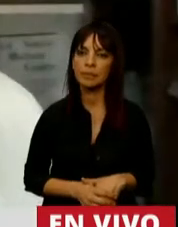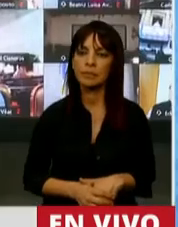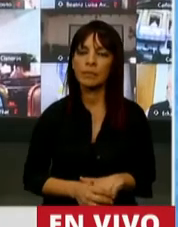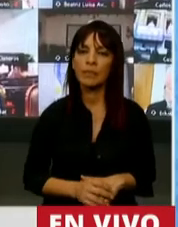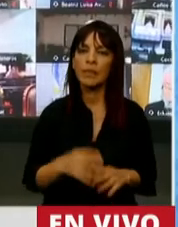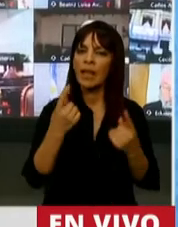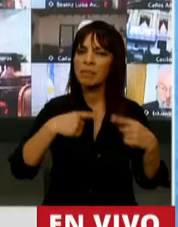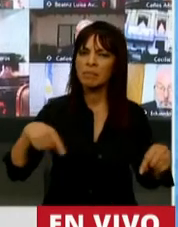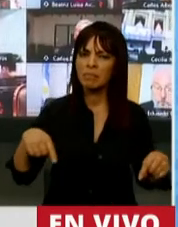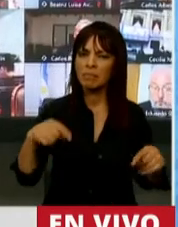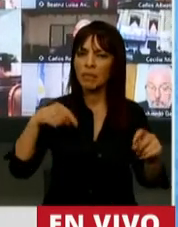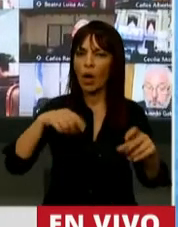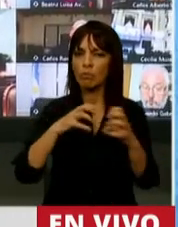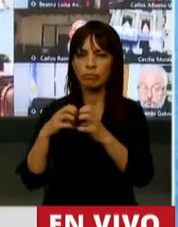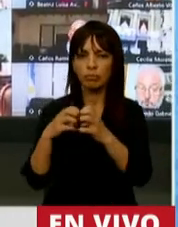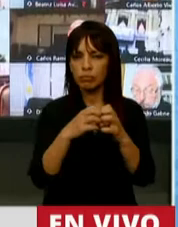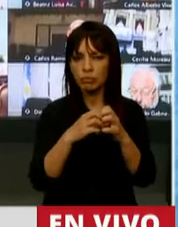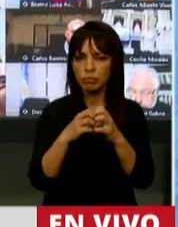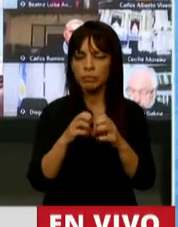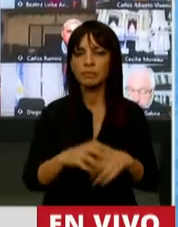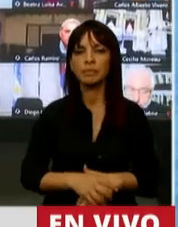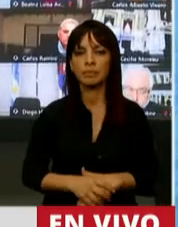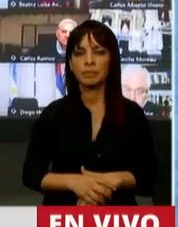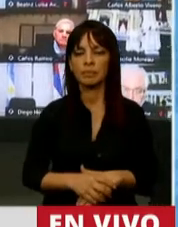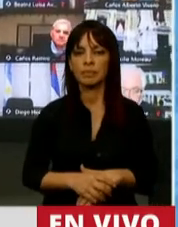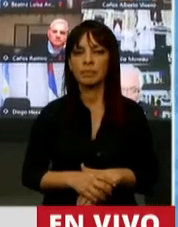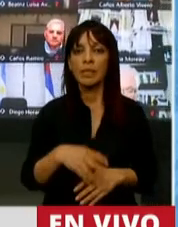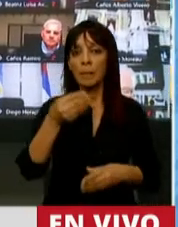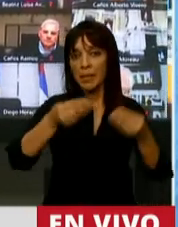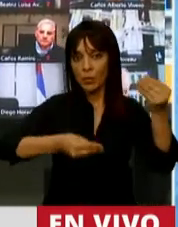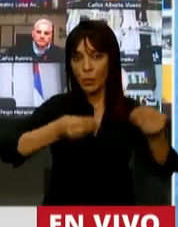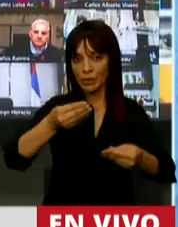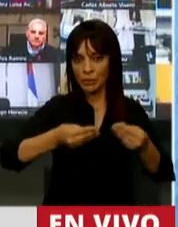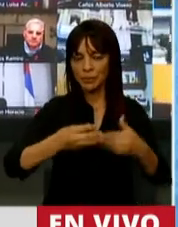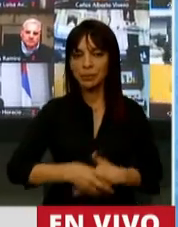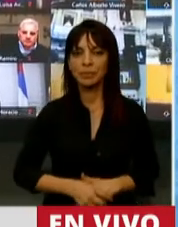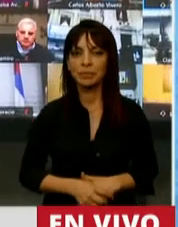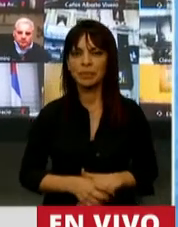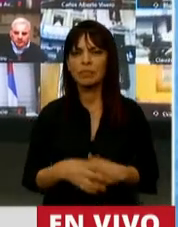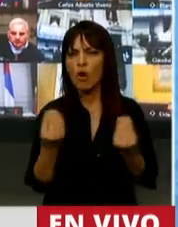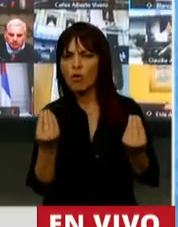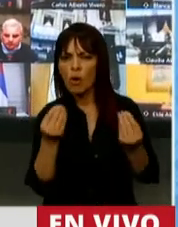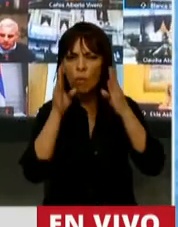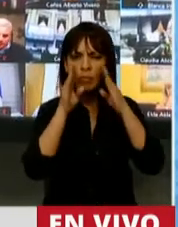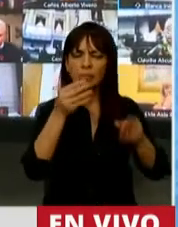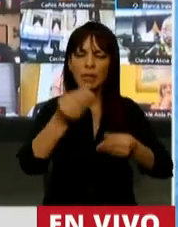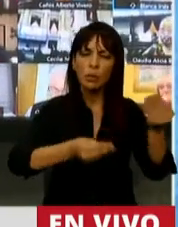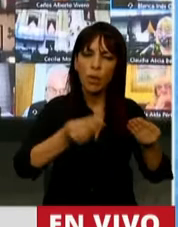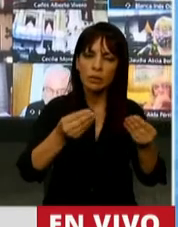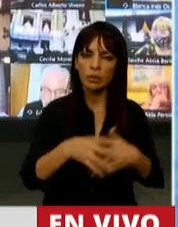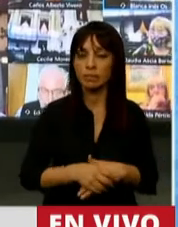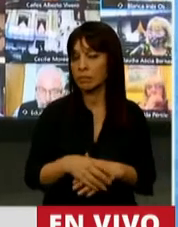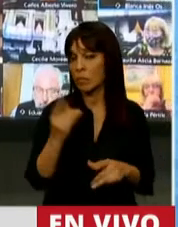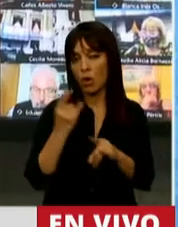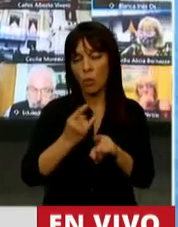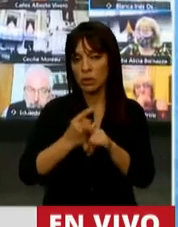que estamos trabajando en este momento? Nada más ni nada menos que del presupuesto. ¿Y cómo se trata un presupuesto? Bueno, como venimos